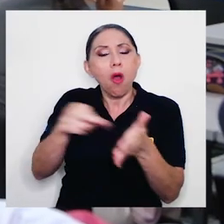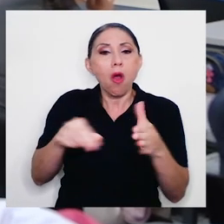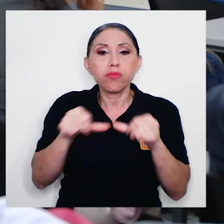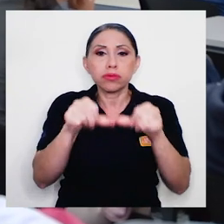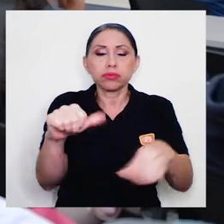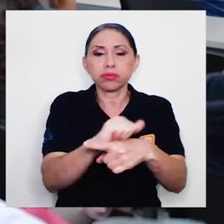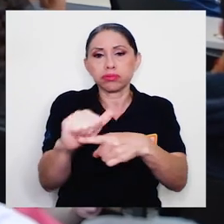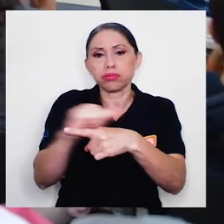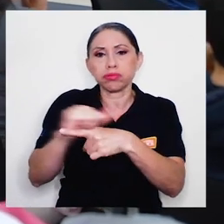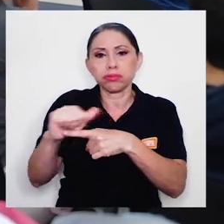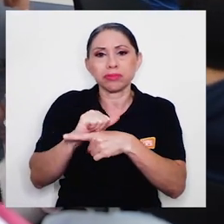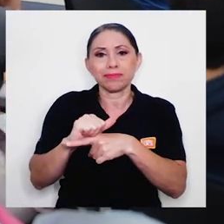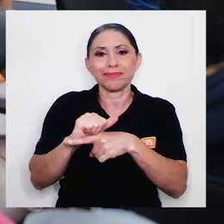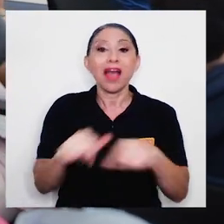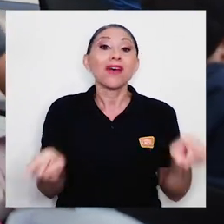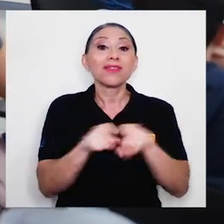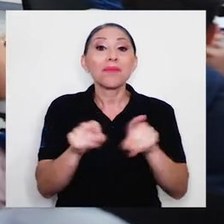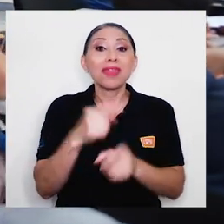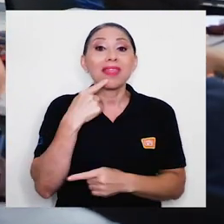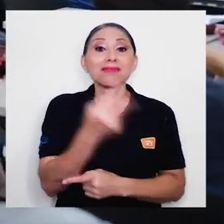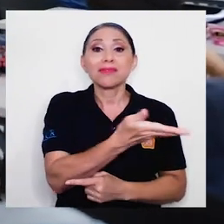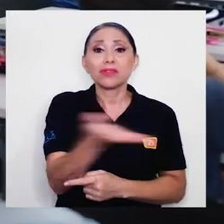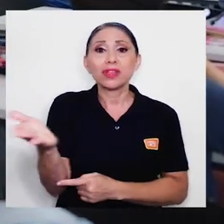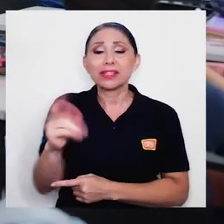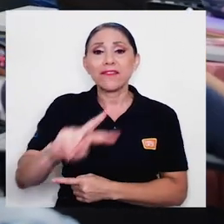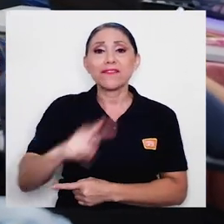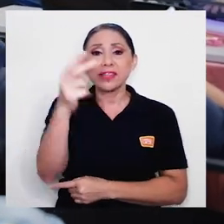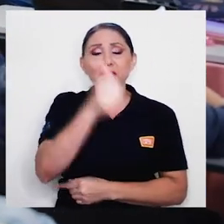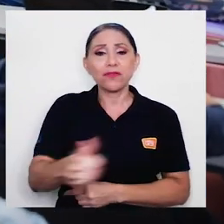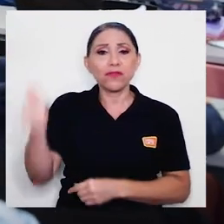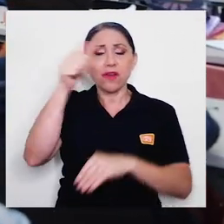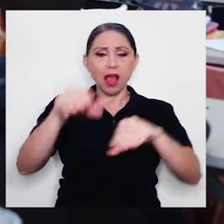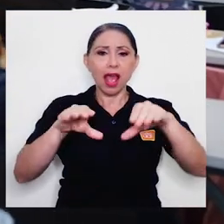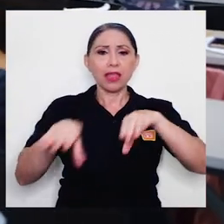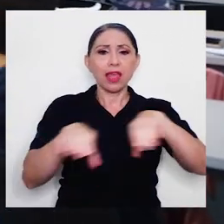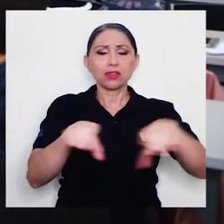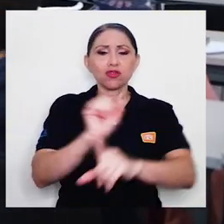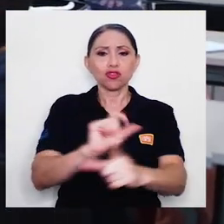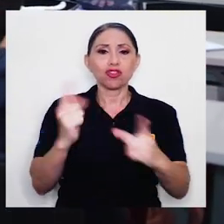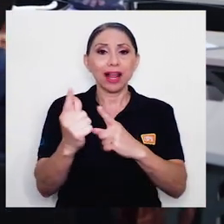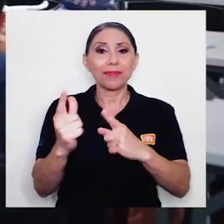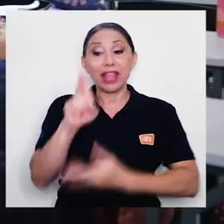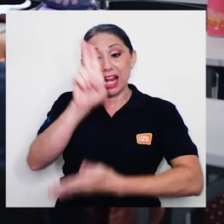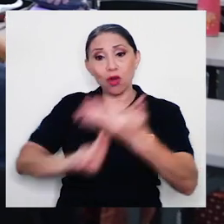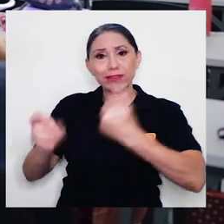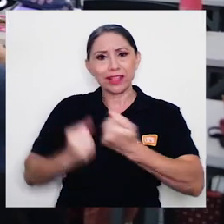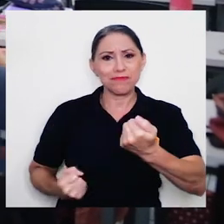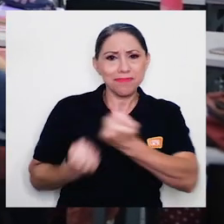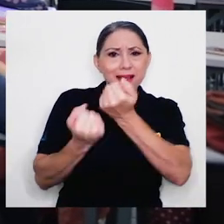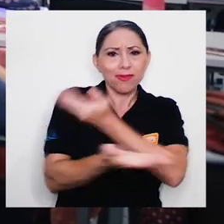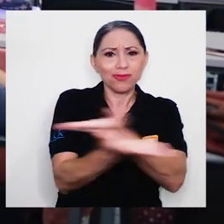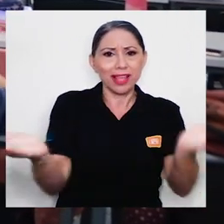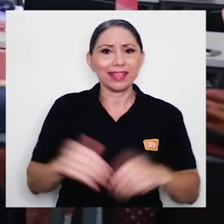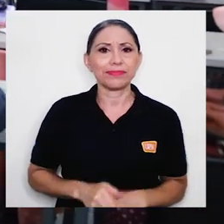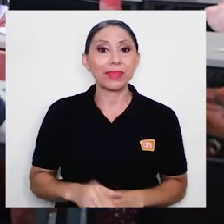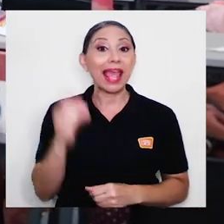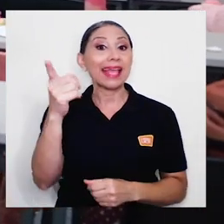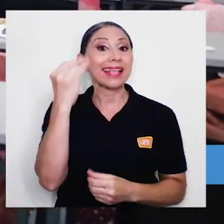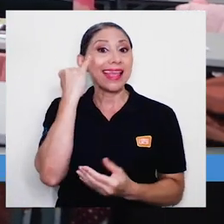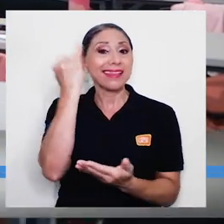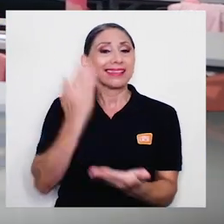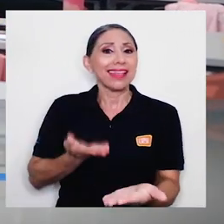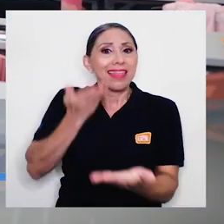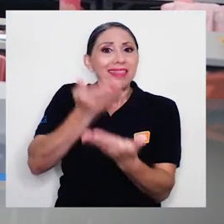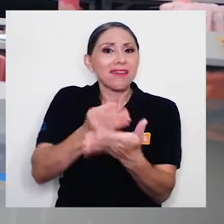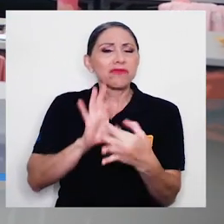Y también es una forma de decirles que la Vicerrectoría de Acción Social y la universidad está con ustedes. Esta iniciativa